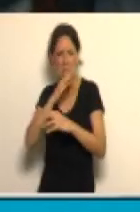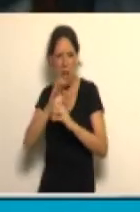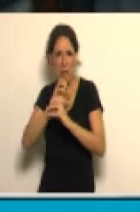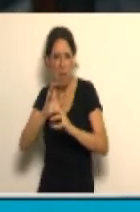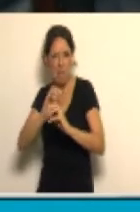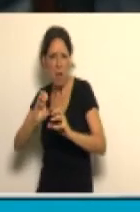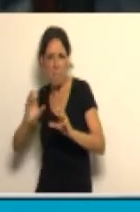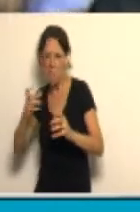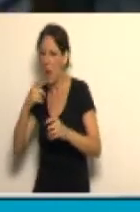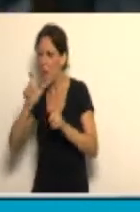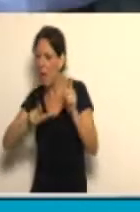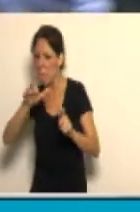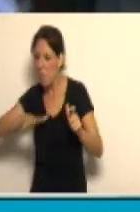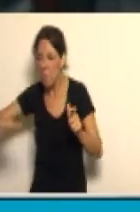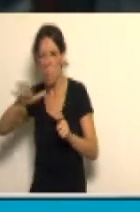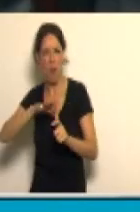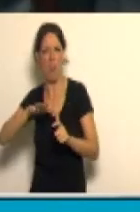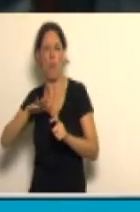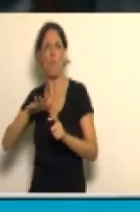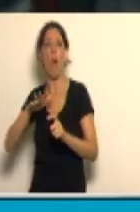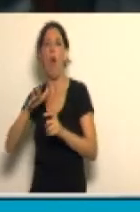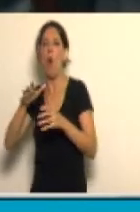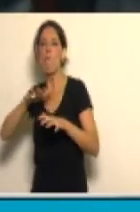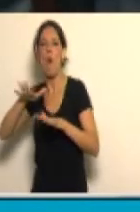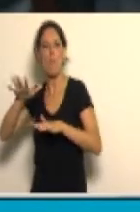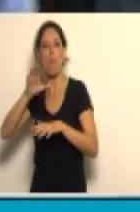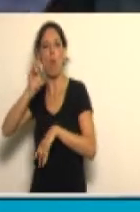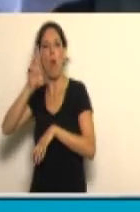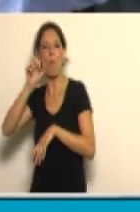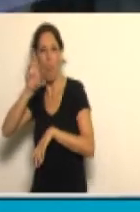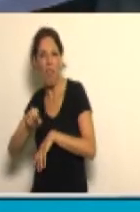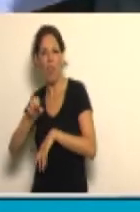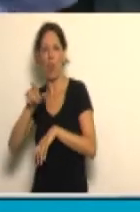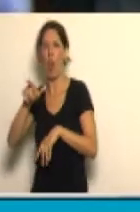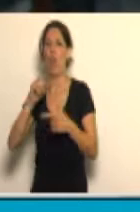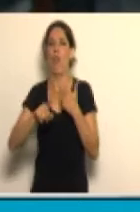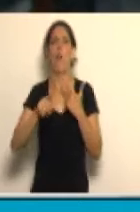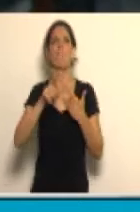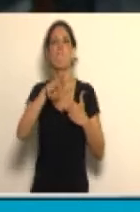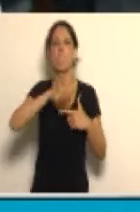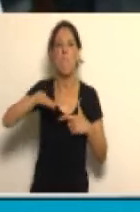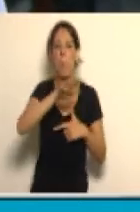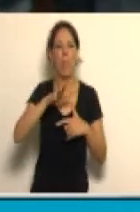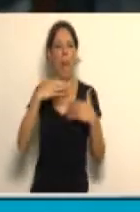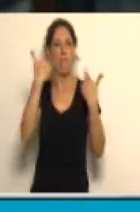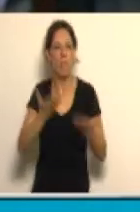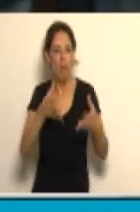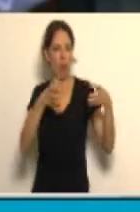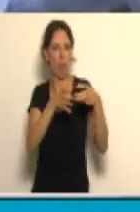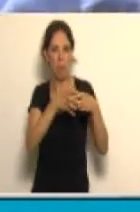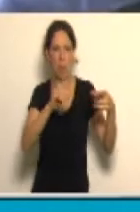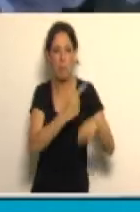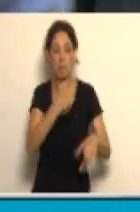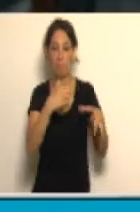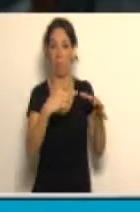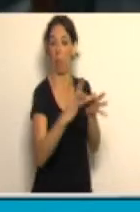representaciones populares, grandes sectores del movimiento obrero, grandes sectores de la partidocracia nacional, se